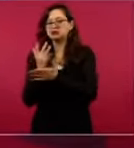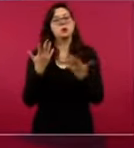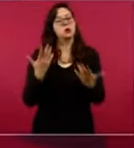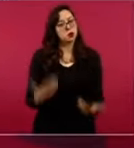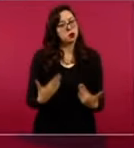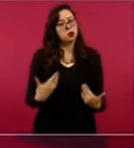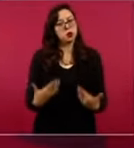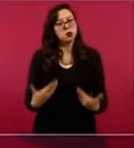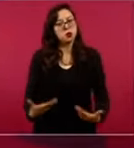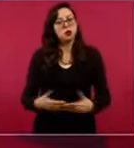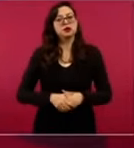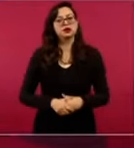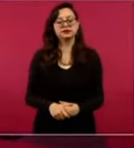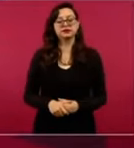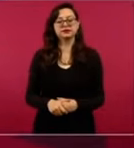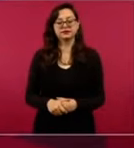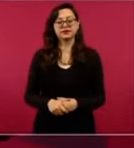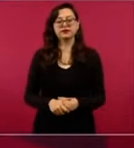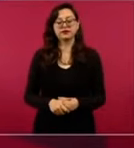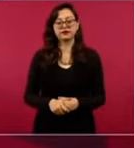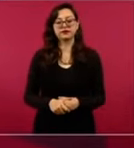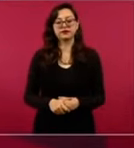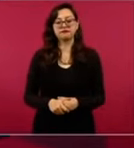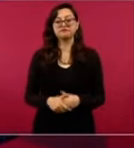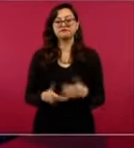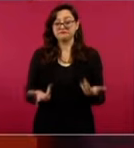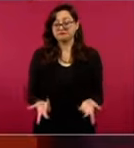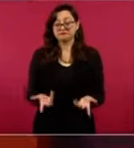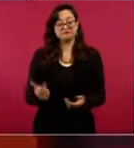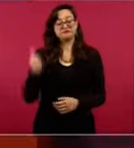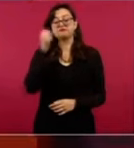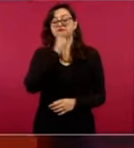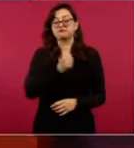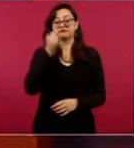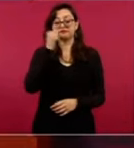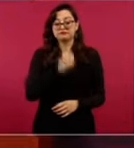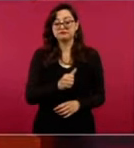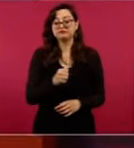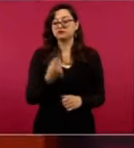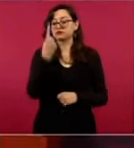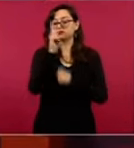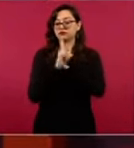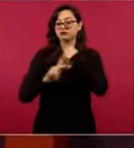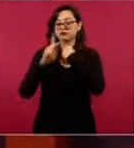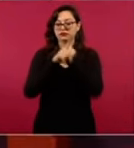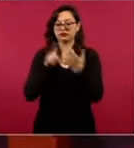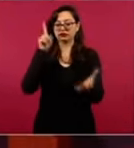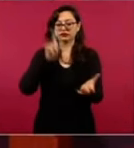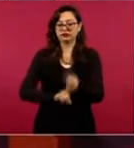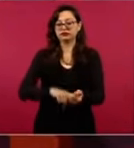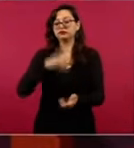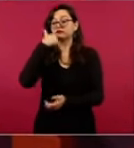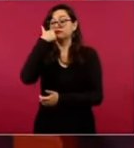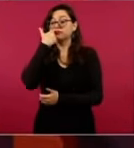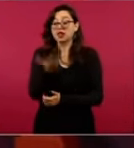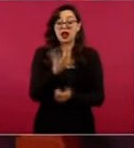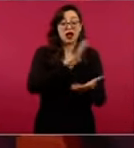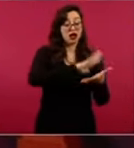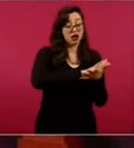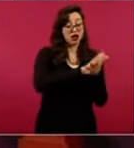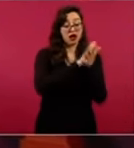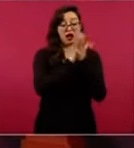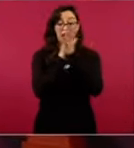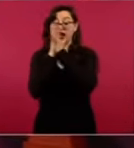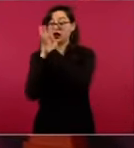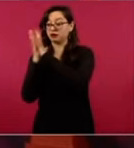sucede cada vez que hay un proceso de transformación, existe